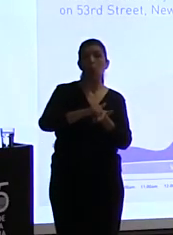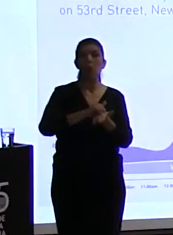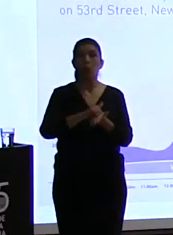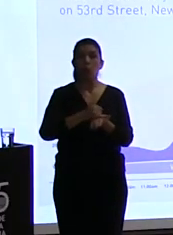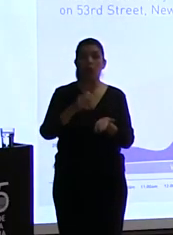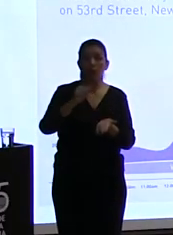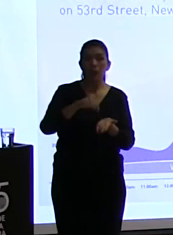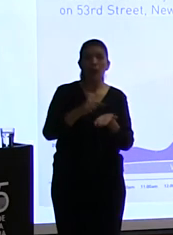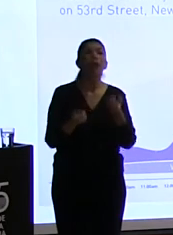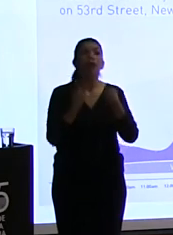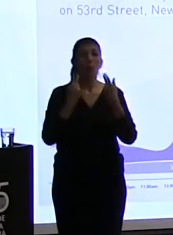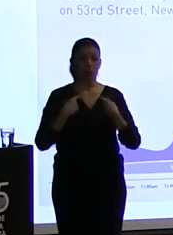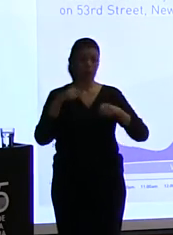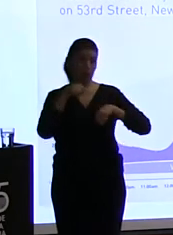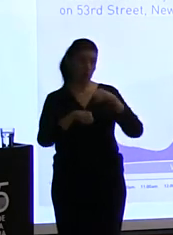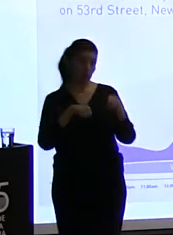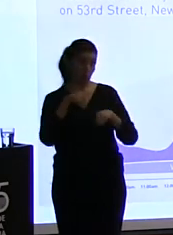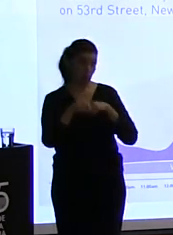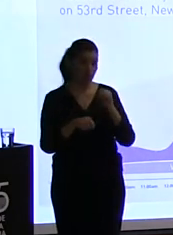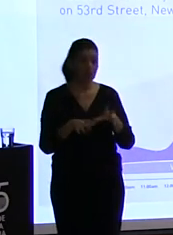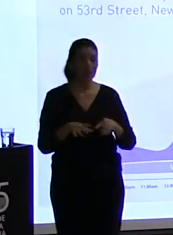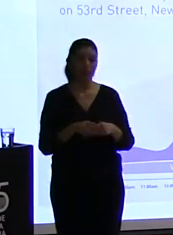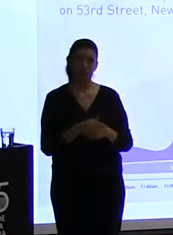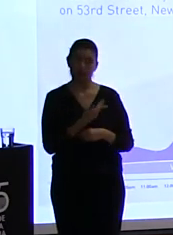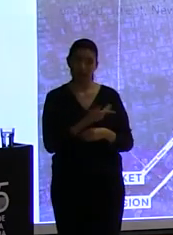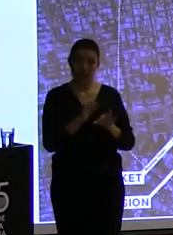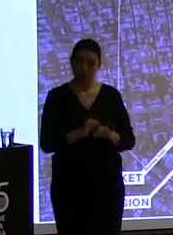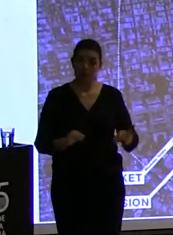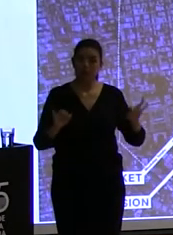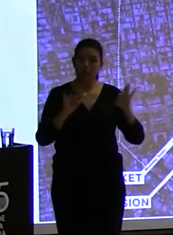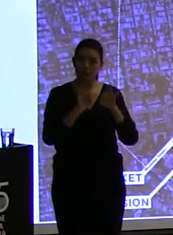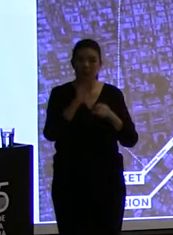transformación de la calle. Voy a hablar de eso un poquito más adelante.